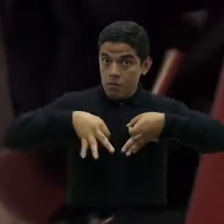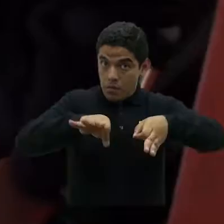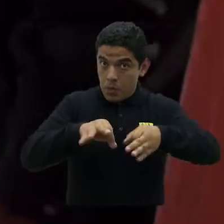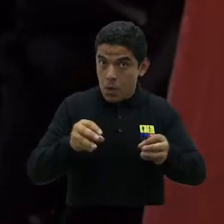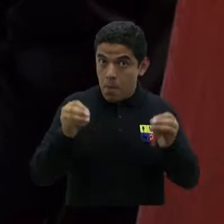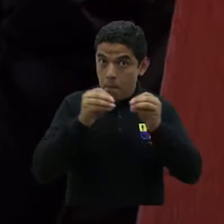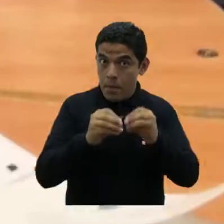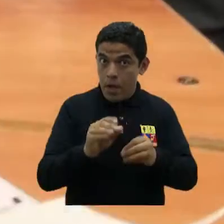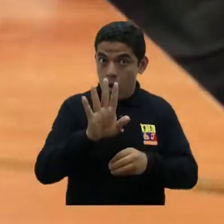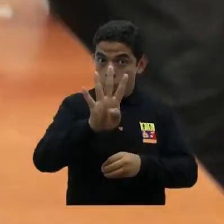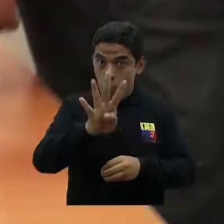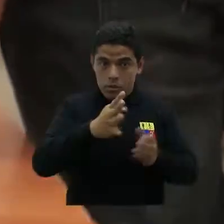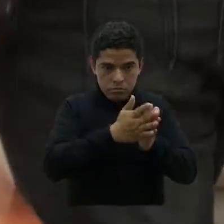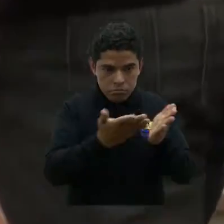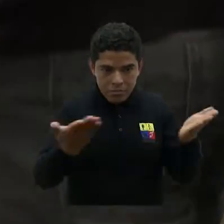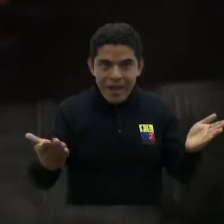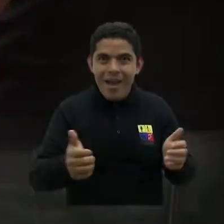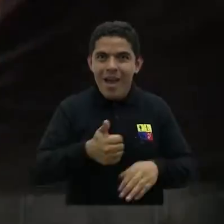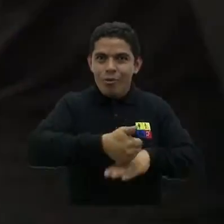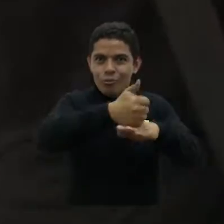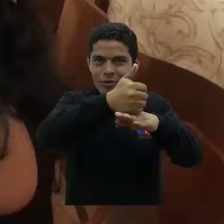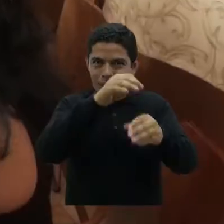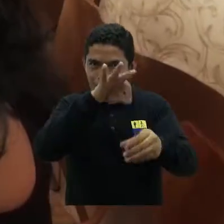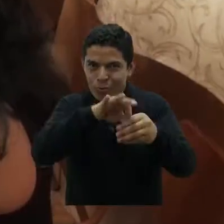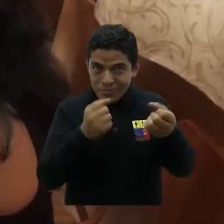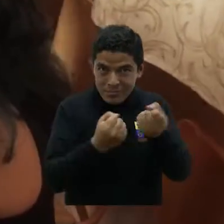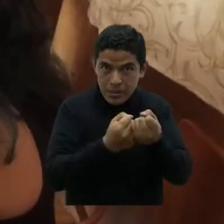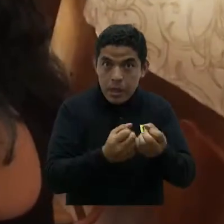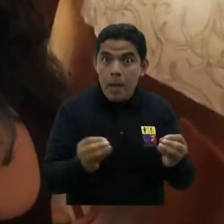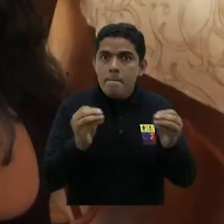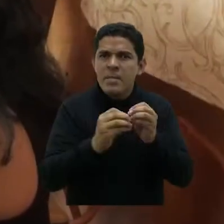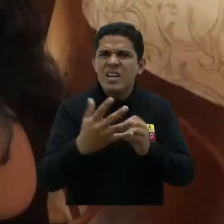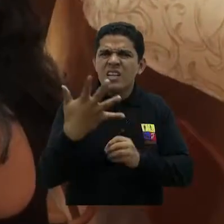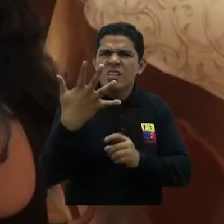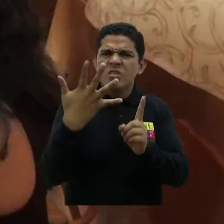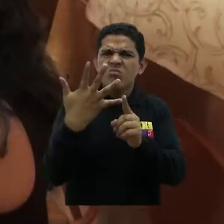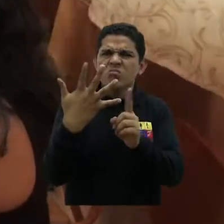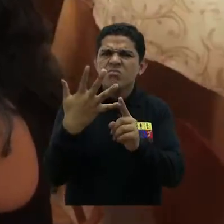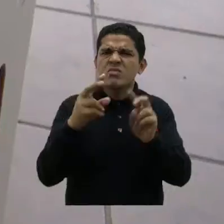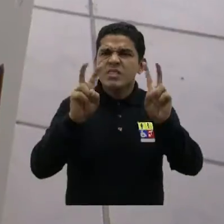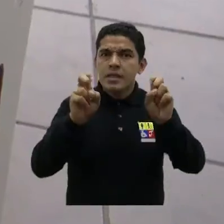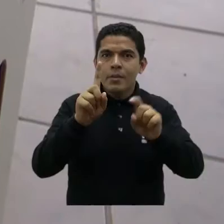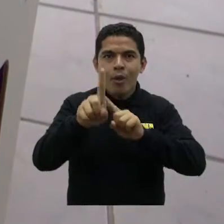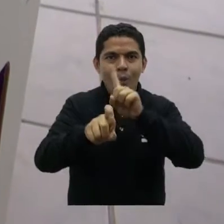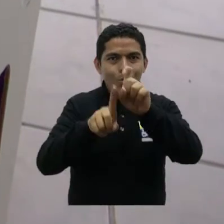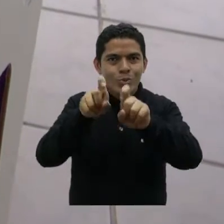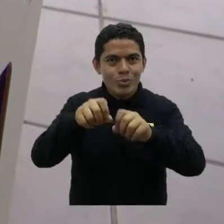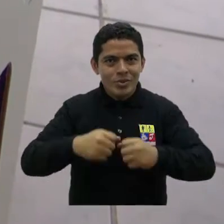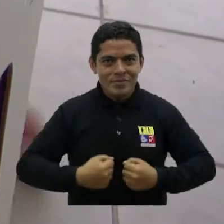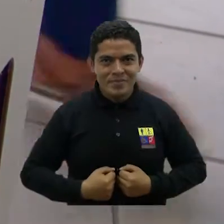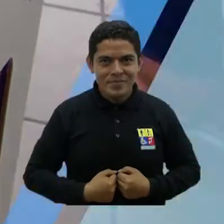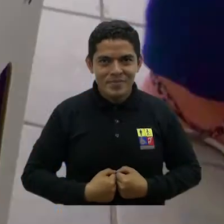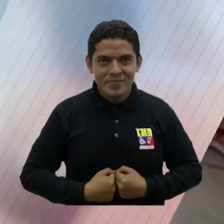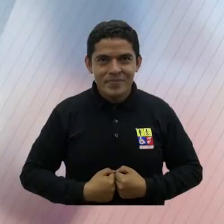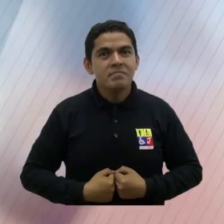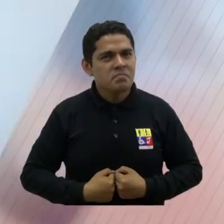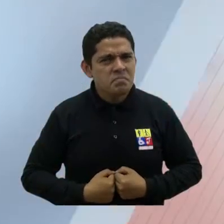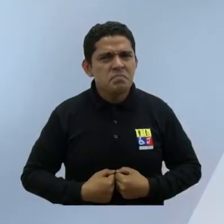febrero, además de las cuatro papeletas de elección de dignidades, usted recibirá una quinta papeleta, la de consulta popular.